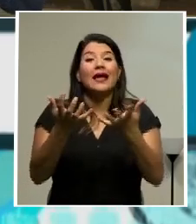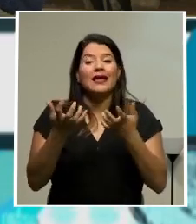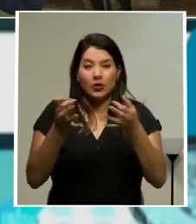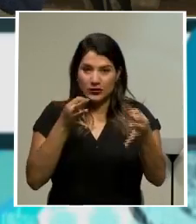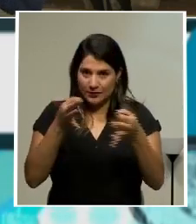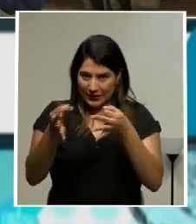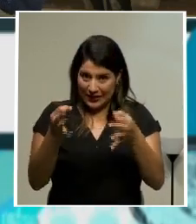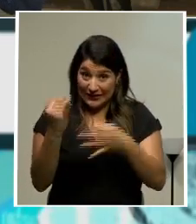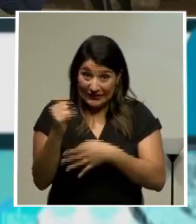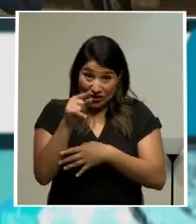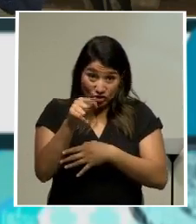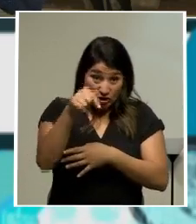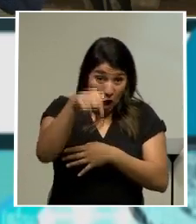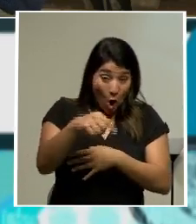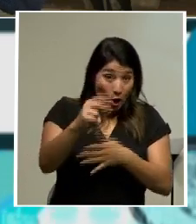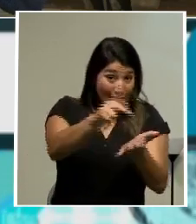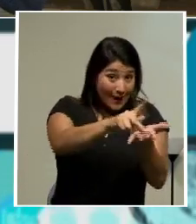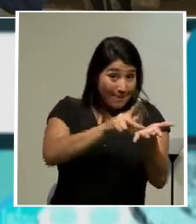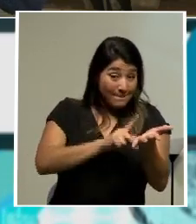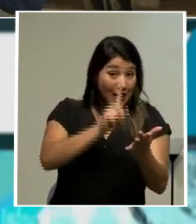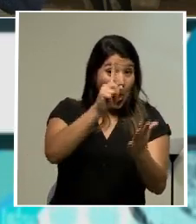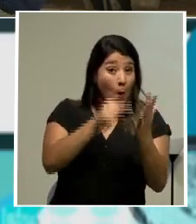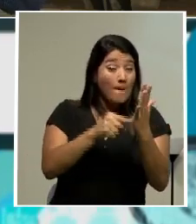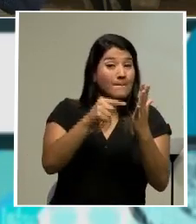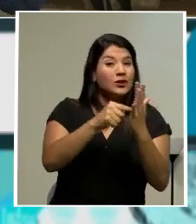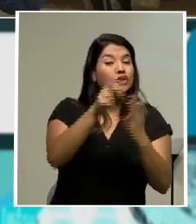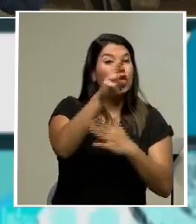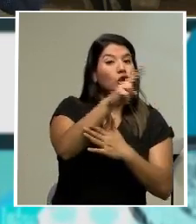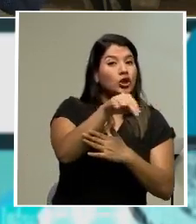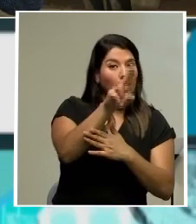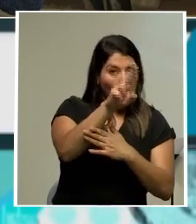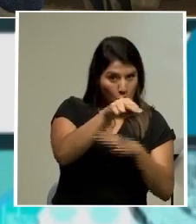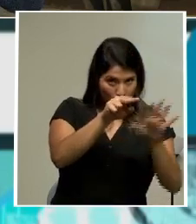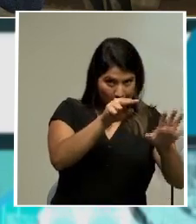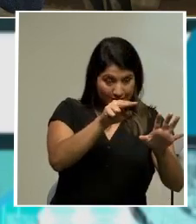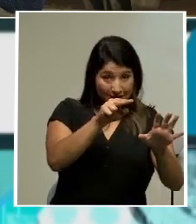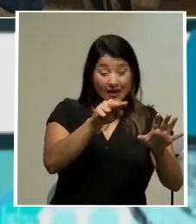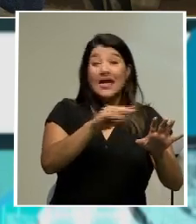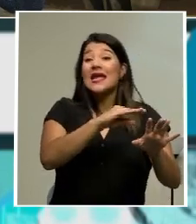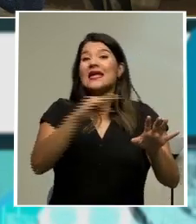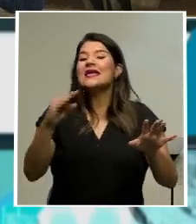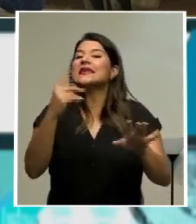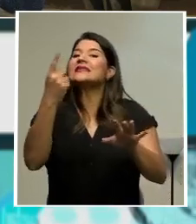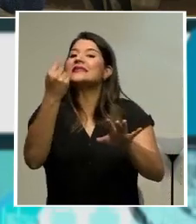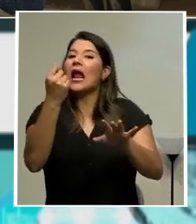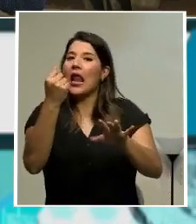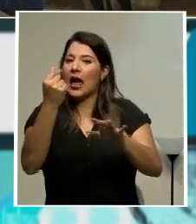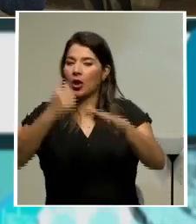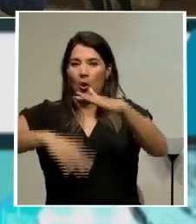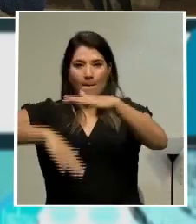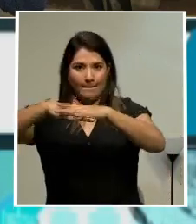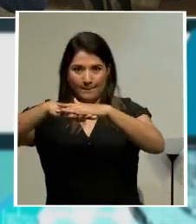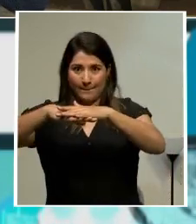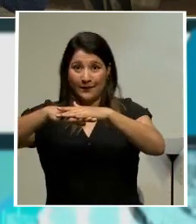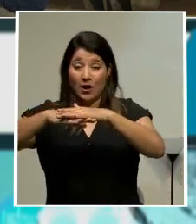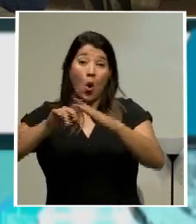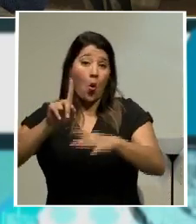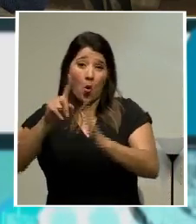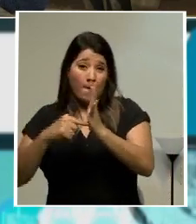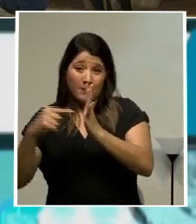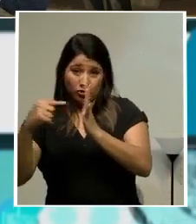hoy usted gana un millón de colones y el salario global queda establecido en eso, su salario estará congelado